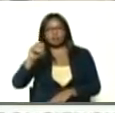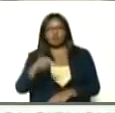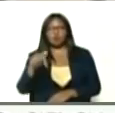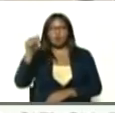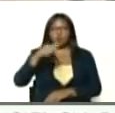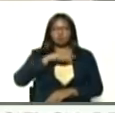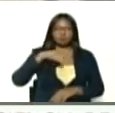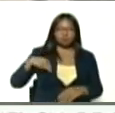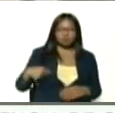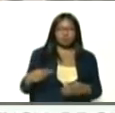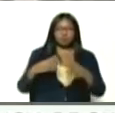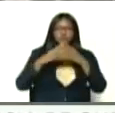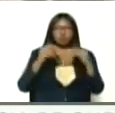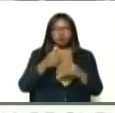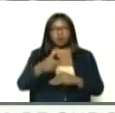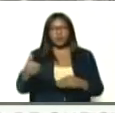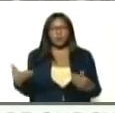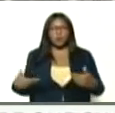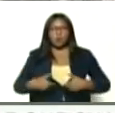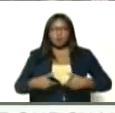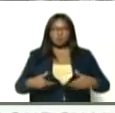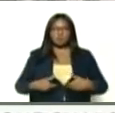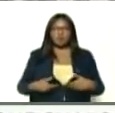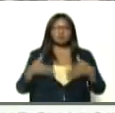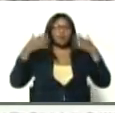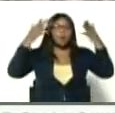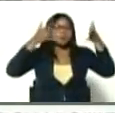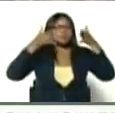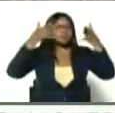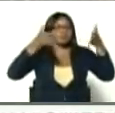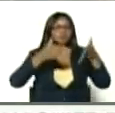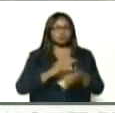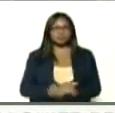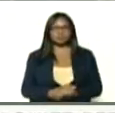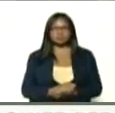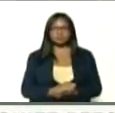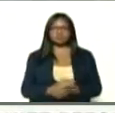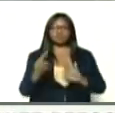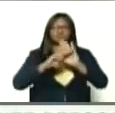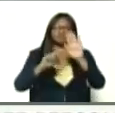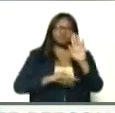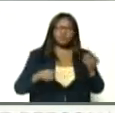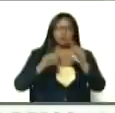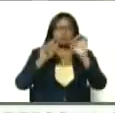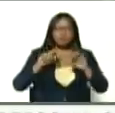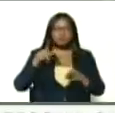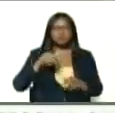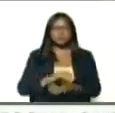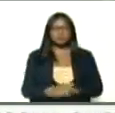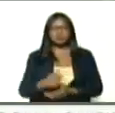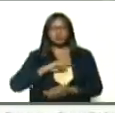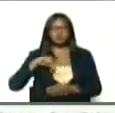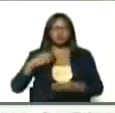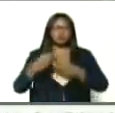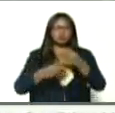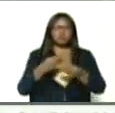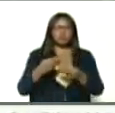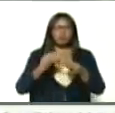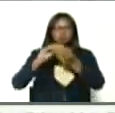con todos los esfuerzos, con sus orientaciones, con sus instrucciones, hemos nosotros hecho una